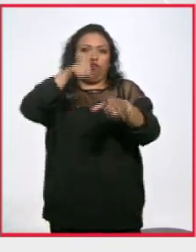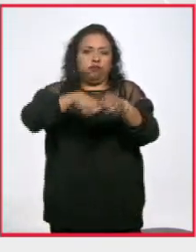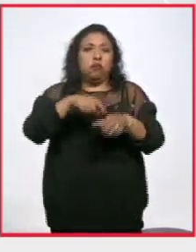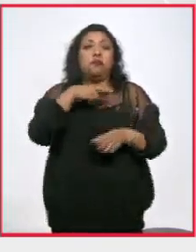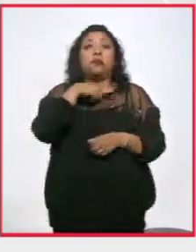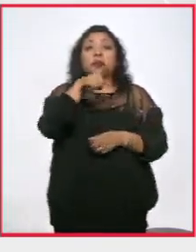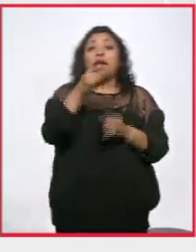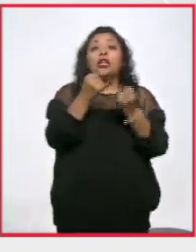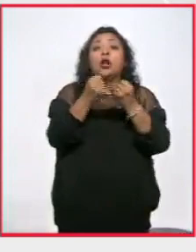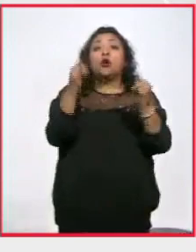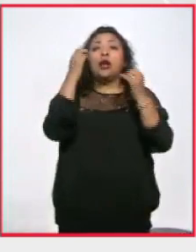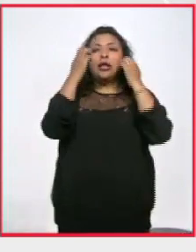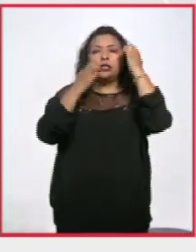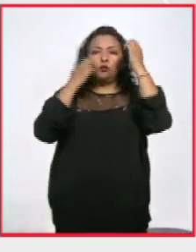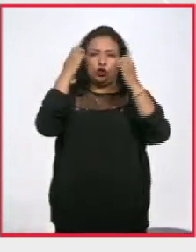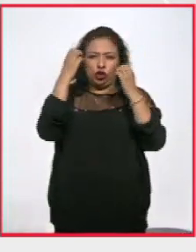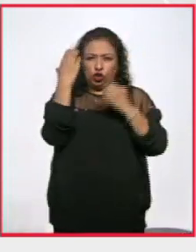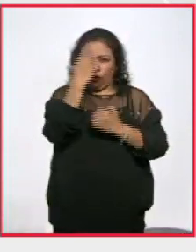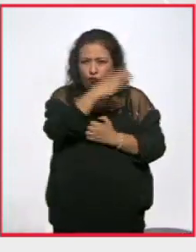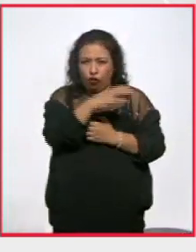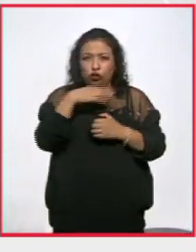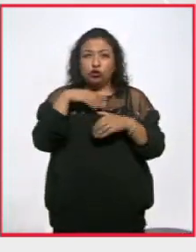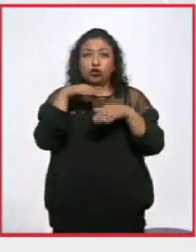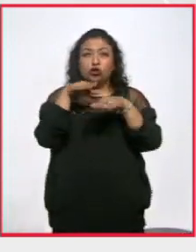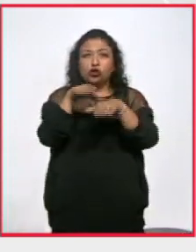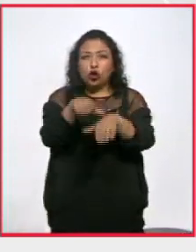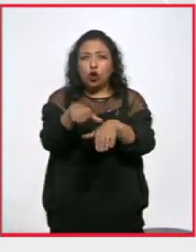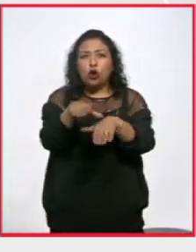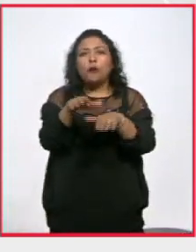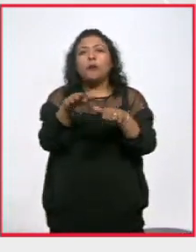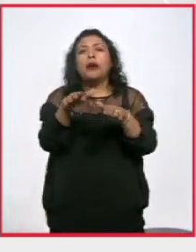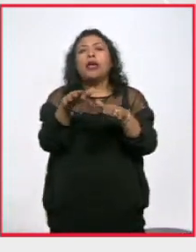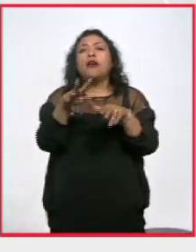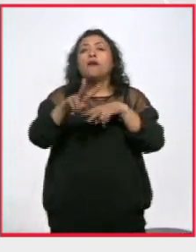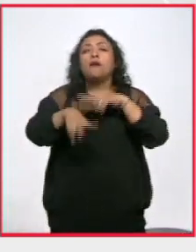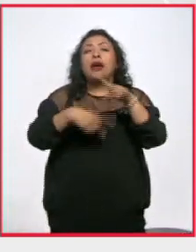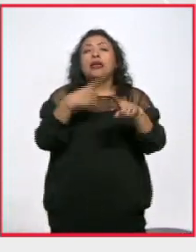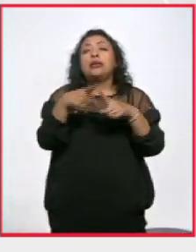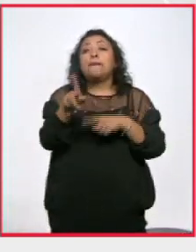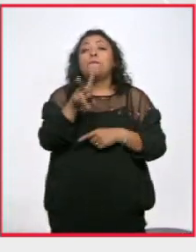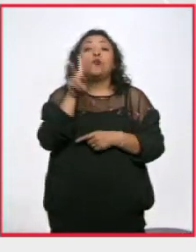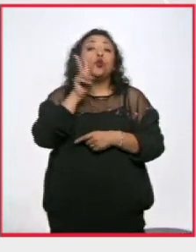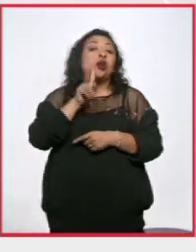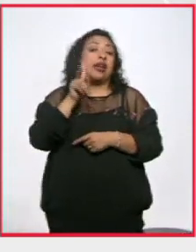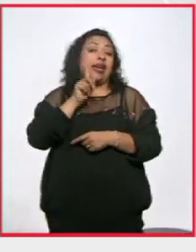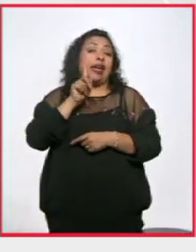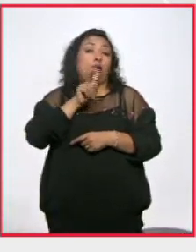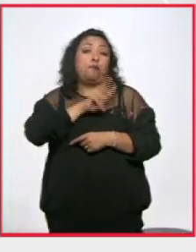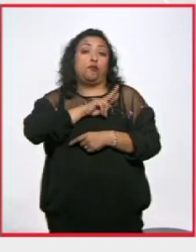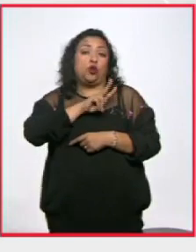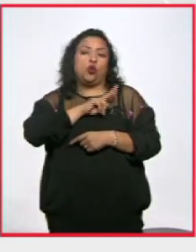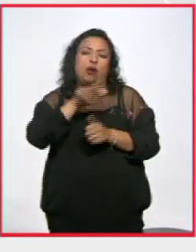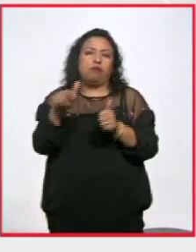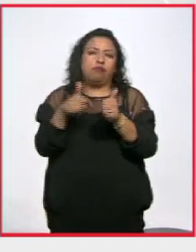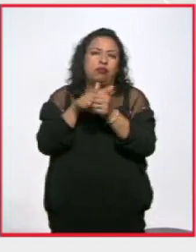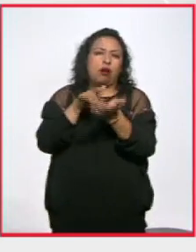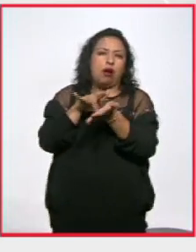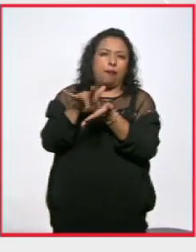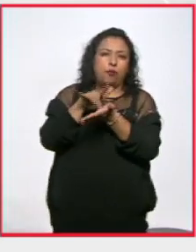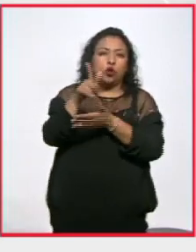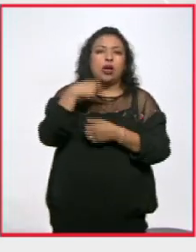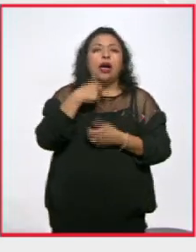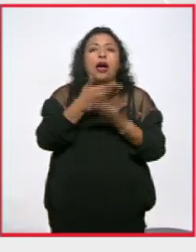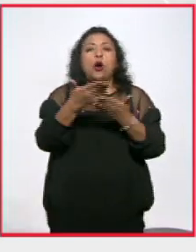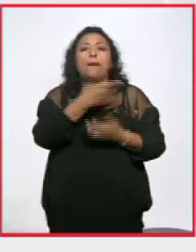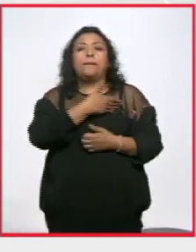Vamos a inaugurar una exposición fotográfica sobre él con la presencia de su viuda que fue su asistente y que es la